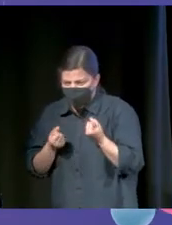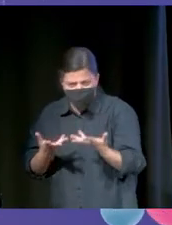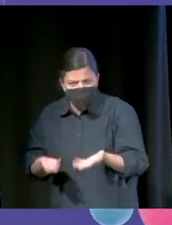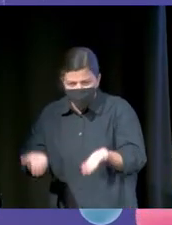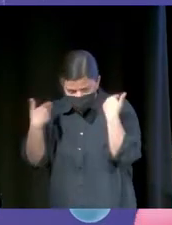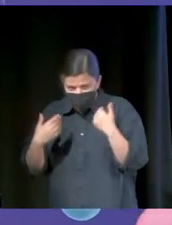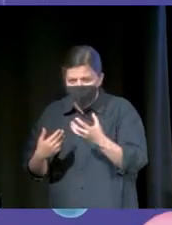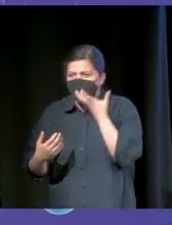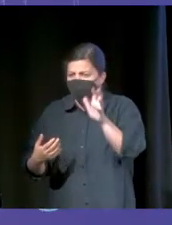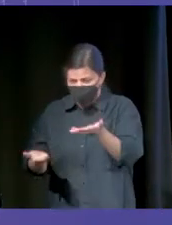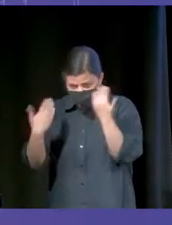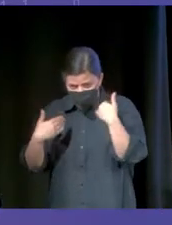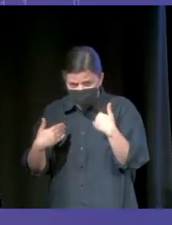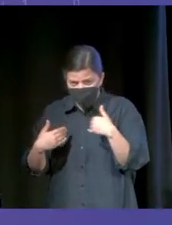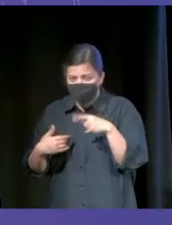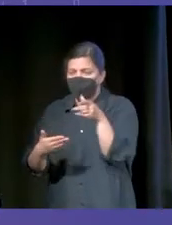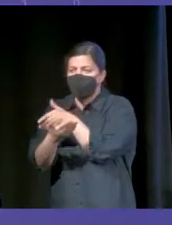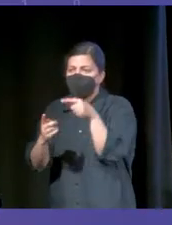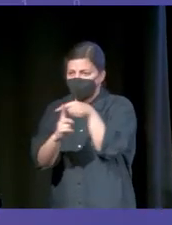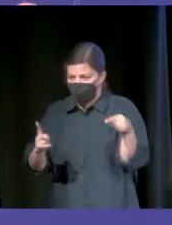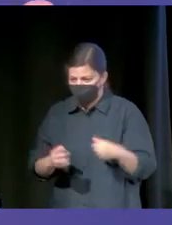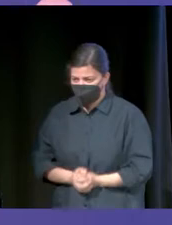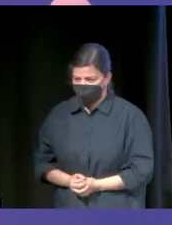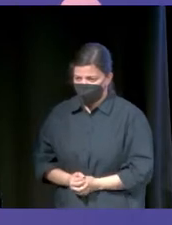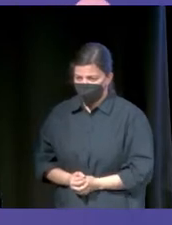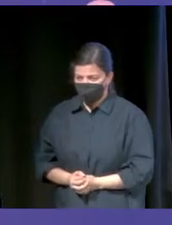segundo. Critádmelo. Un millón y medio.